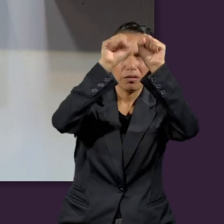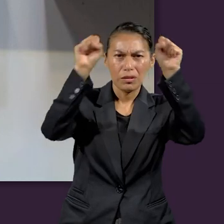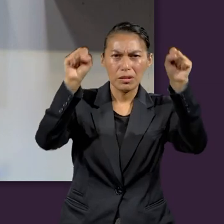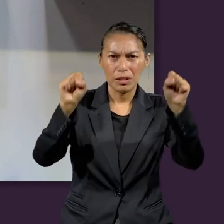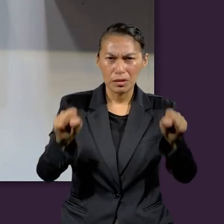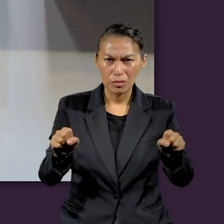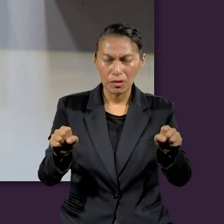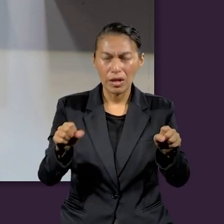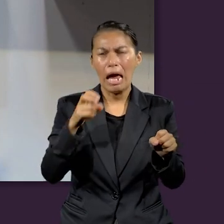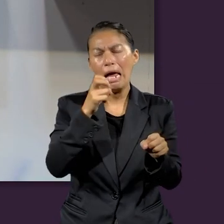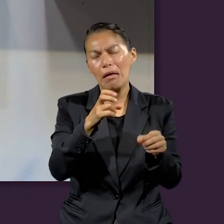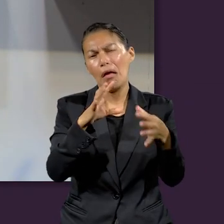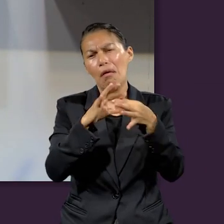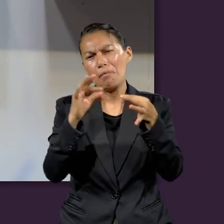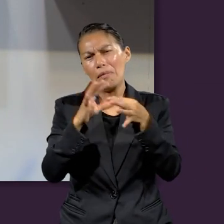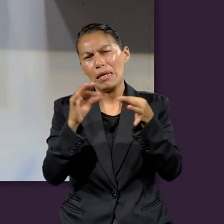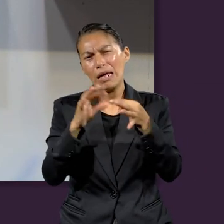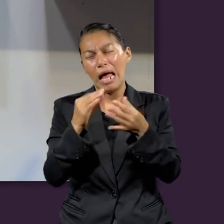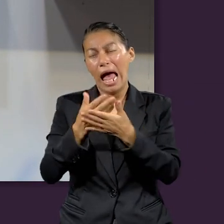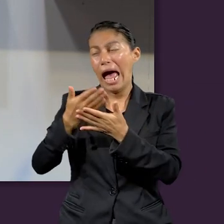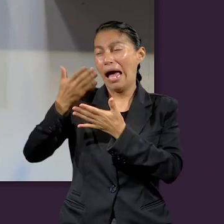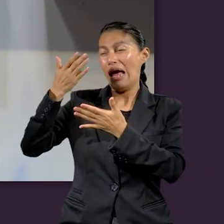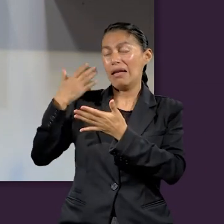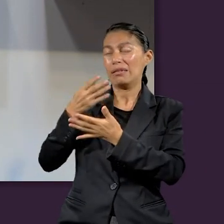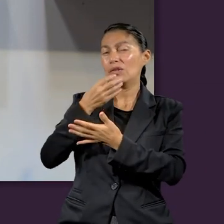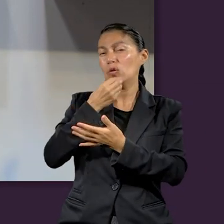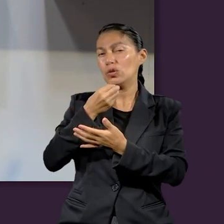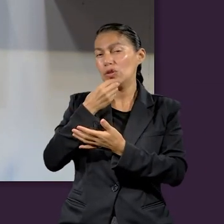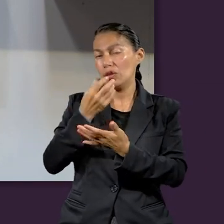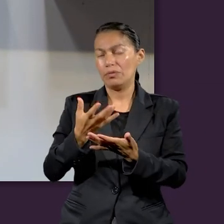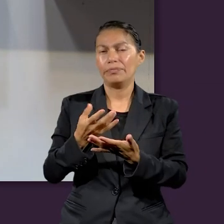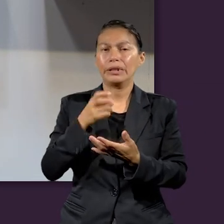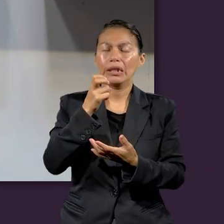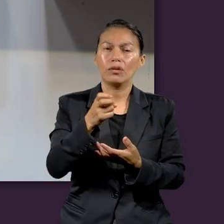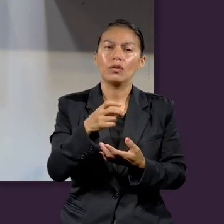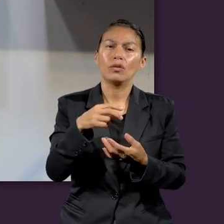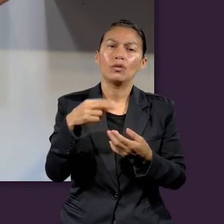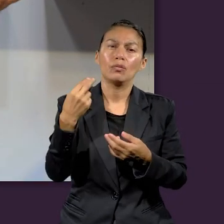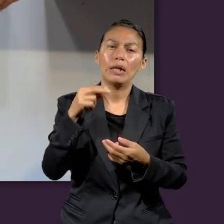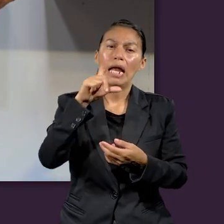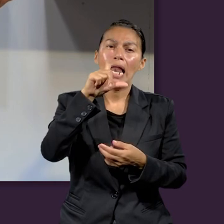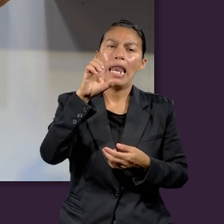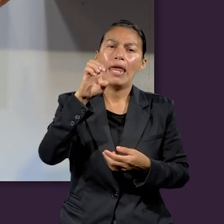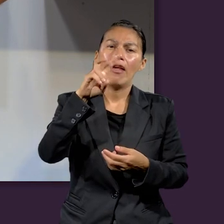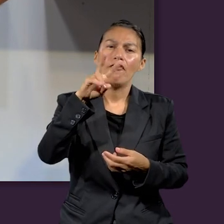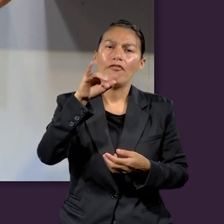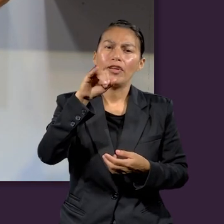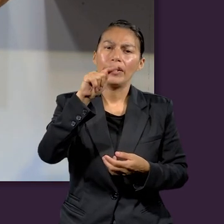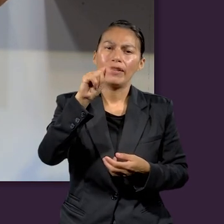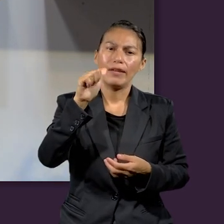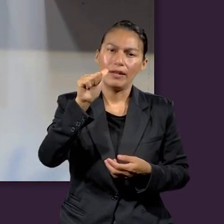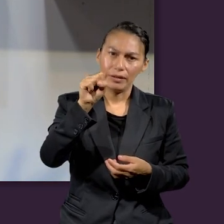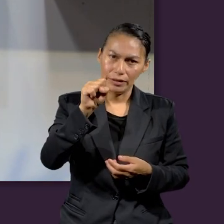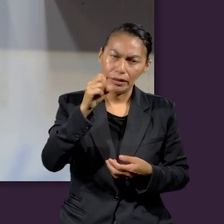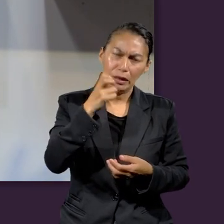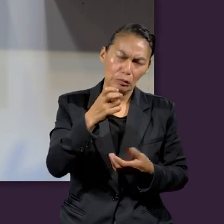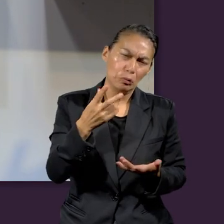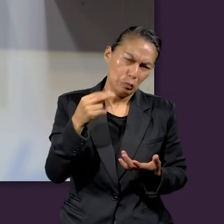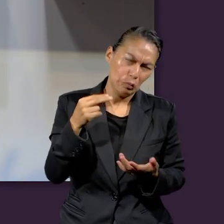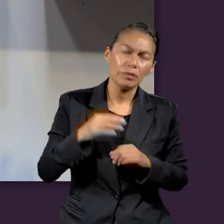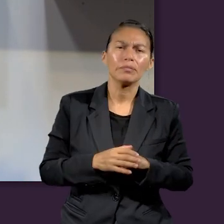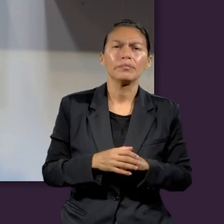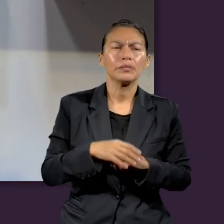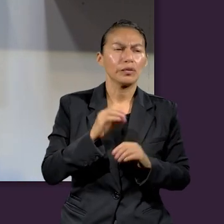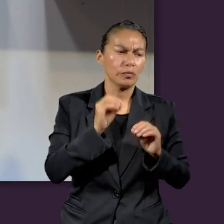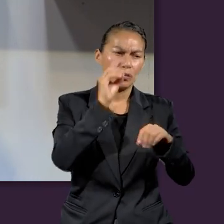ministerio del santuario, que ellos se dedican a hacer, a hablarnos acerca de lo que se hacía en el santuario hebreo. No sé, son expertos, son levitas, así les